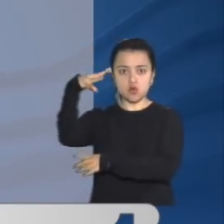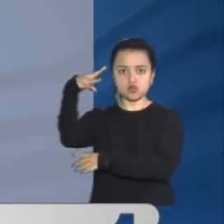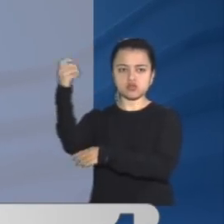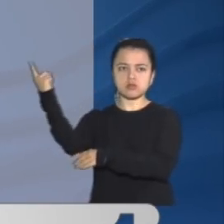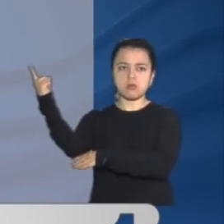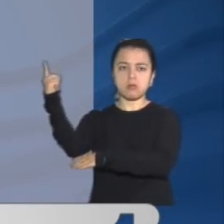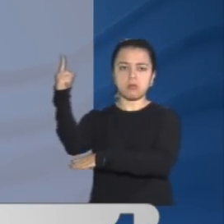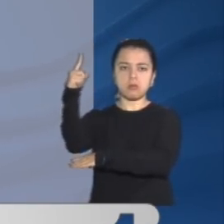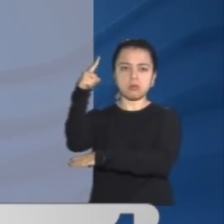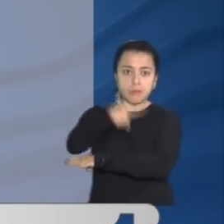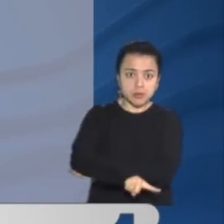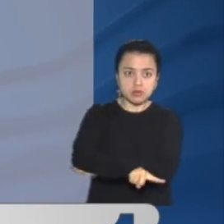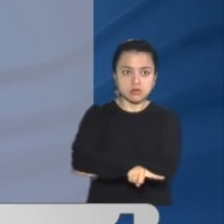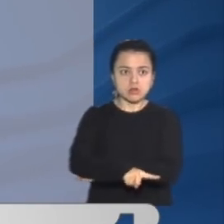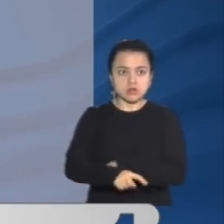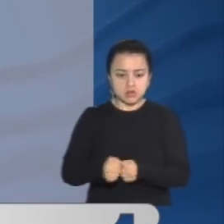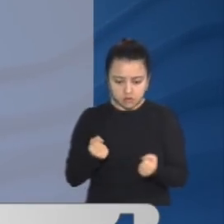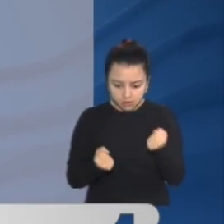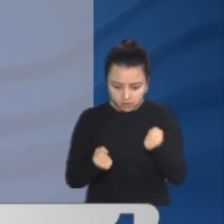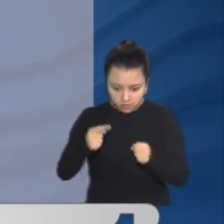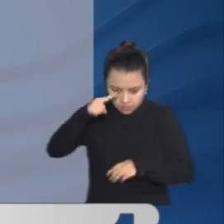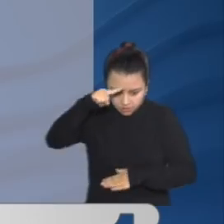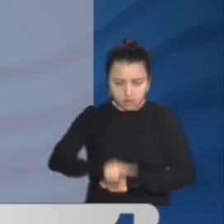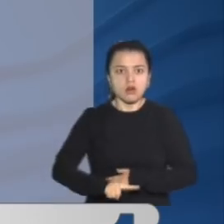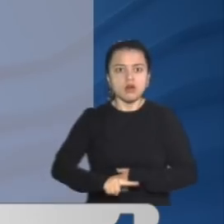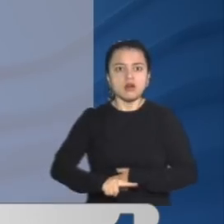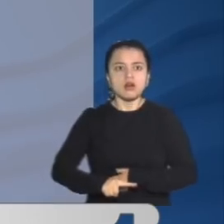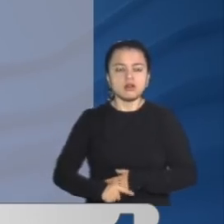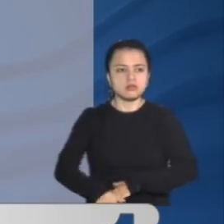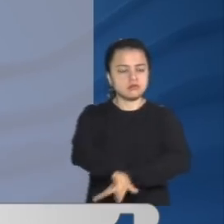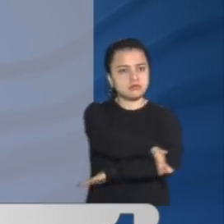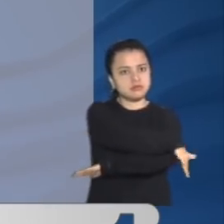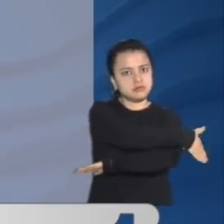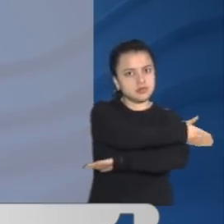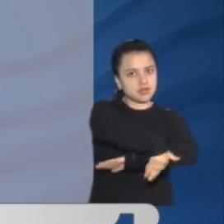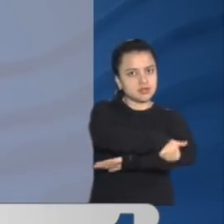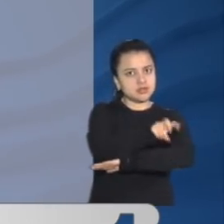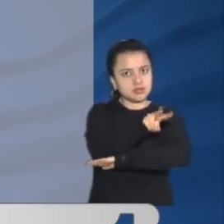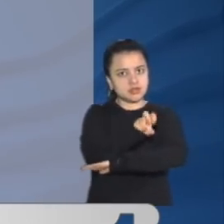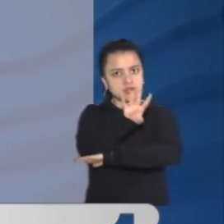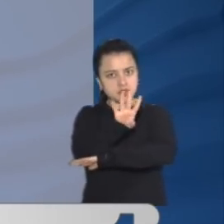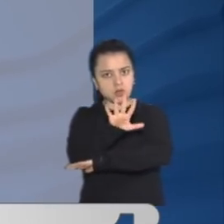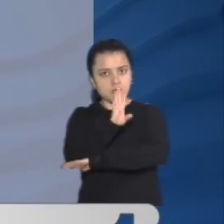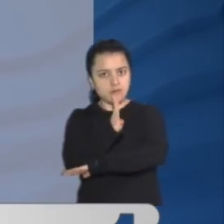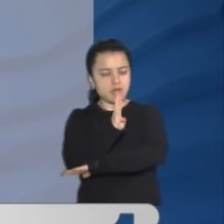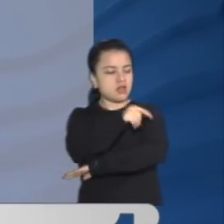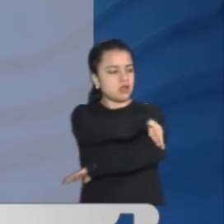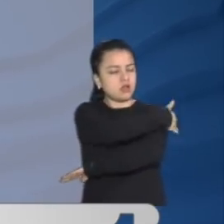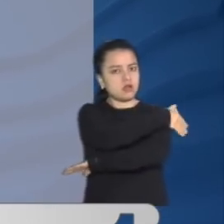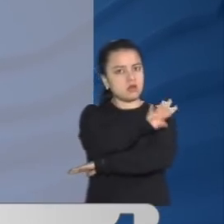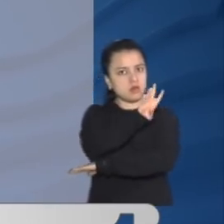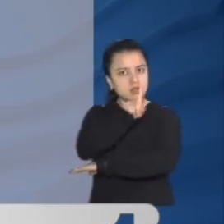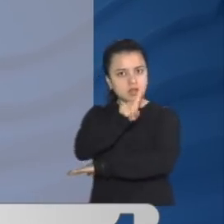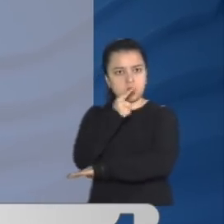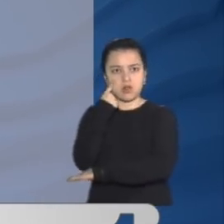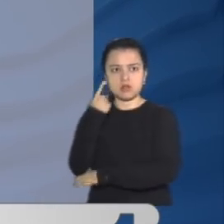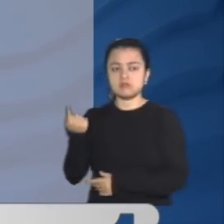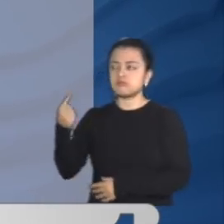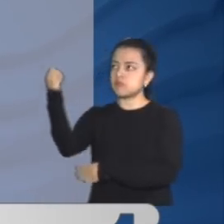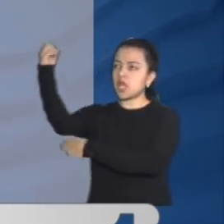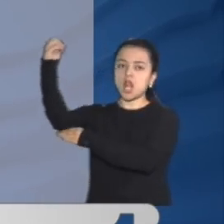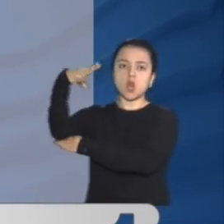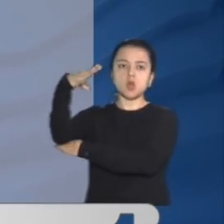transitaba por el sector de la calle 75B con la carrera 41. Se desprendió un poste del